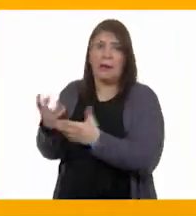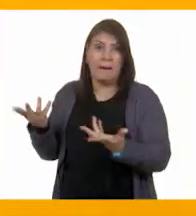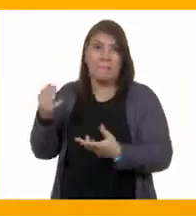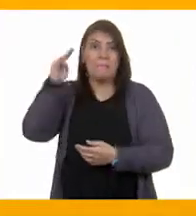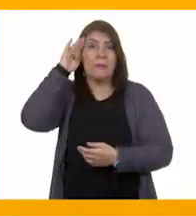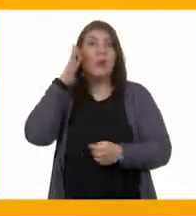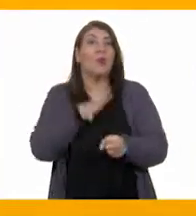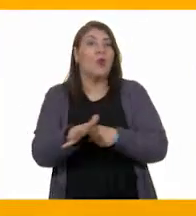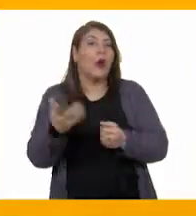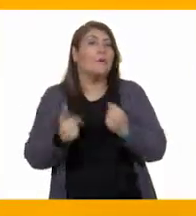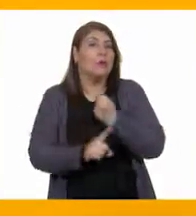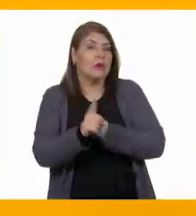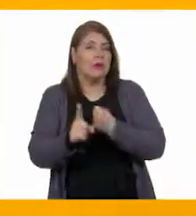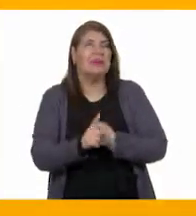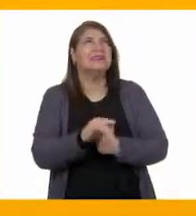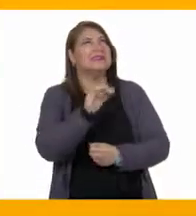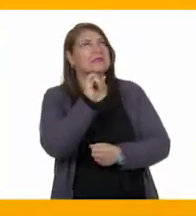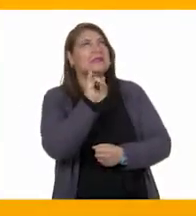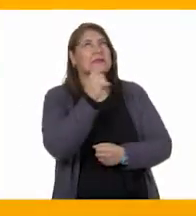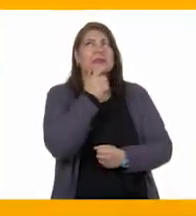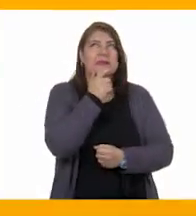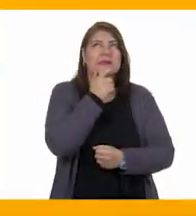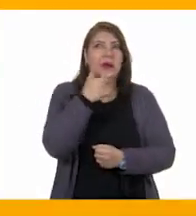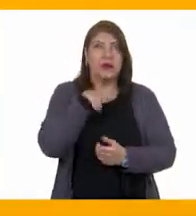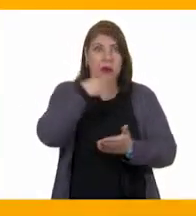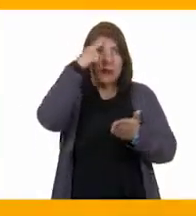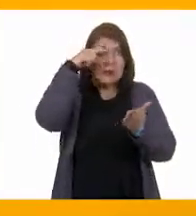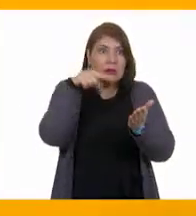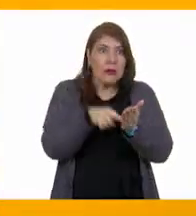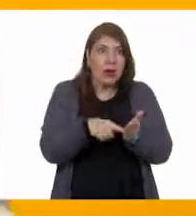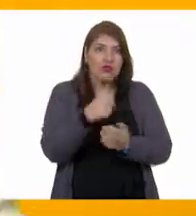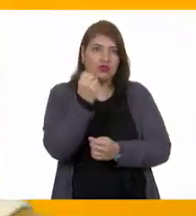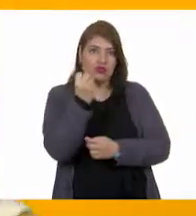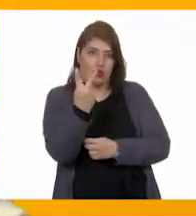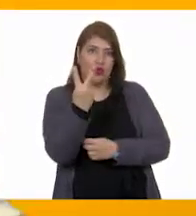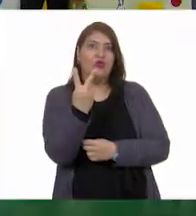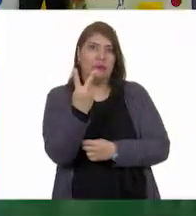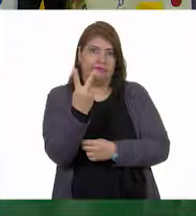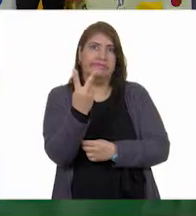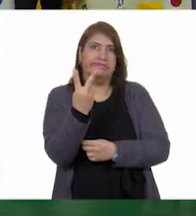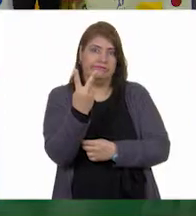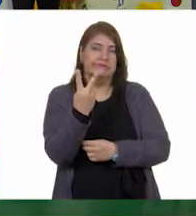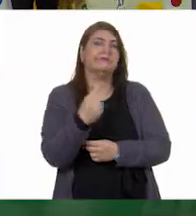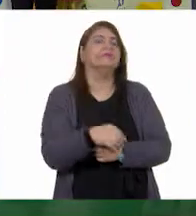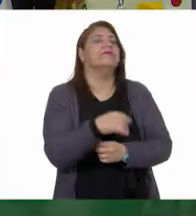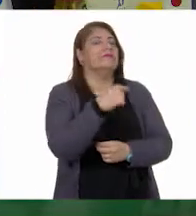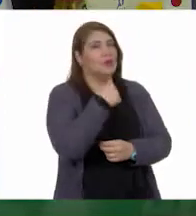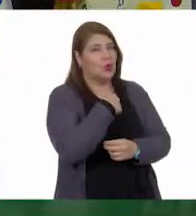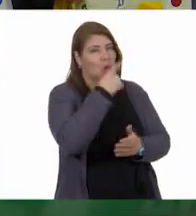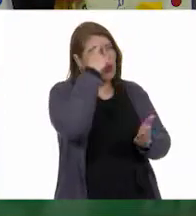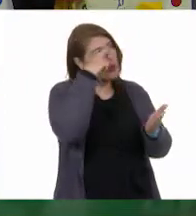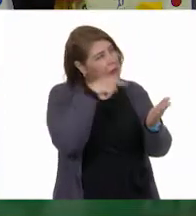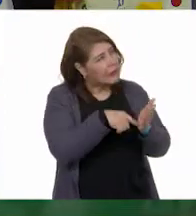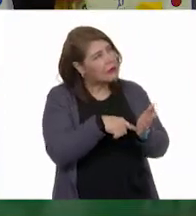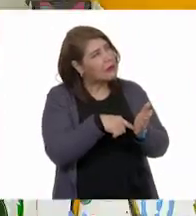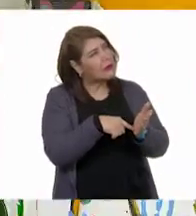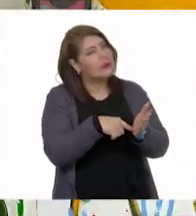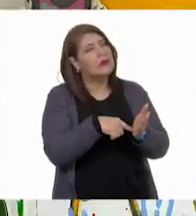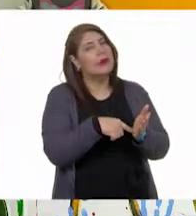Pues sí. Sí, sí, sí. Yo creo que las dos cosas. Yo creo que...